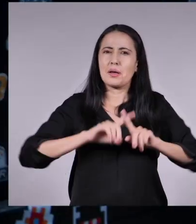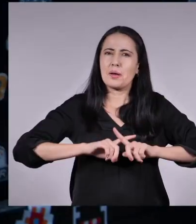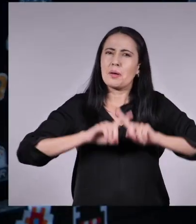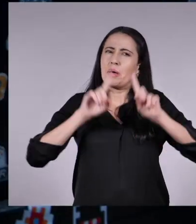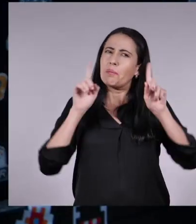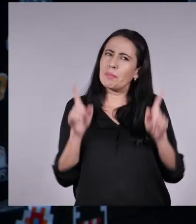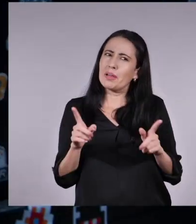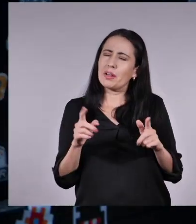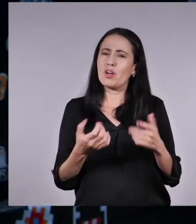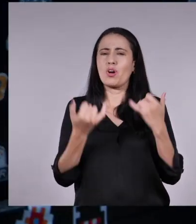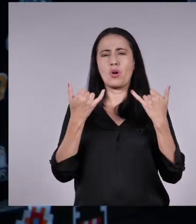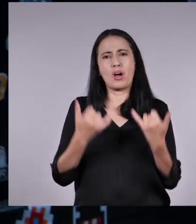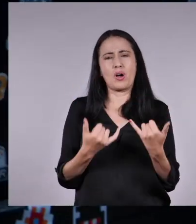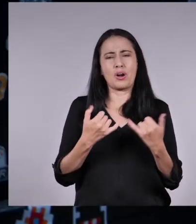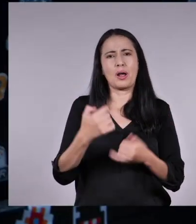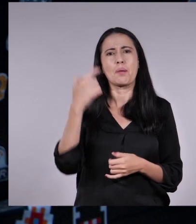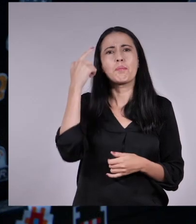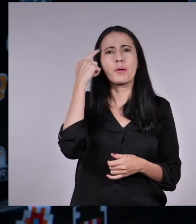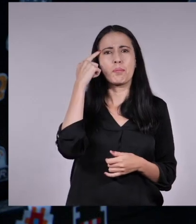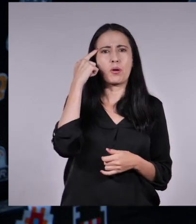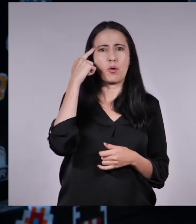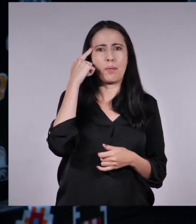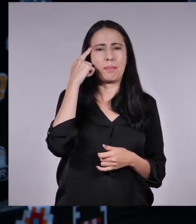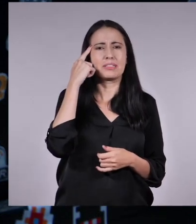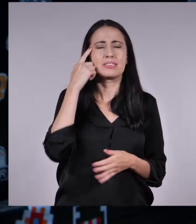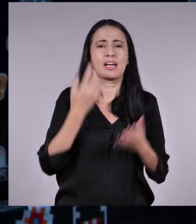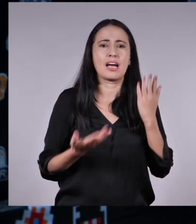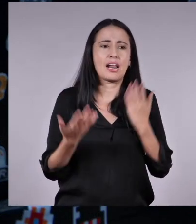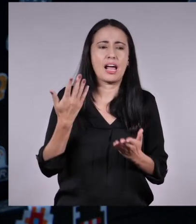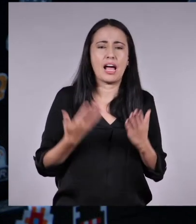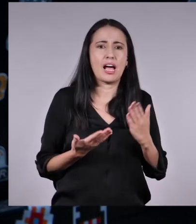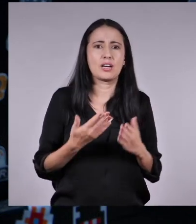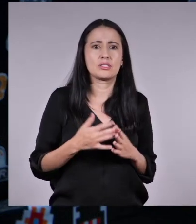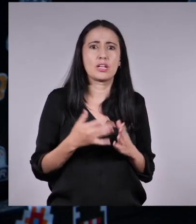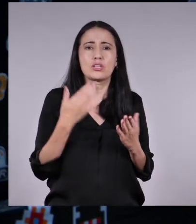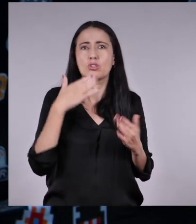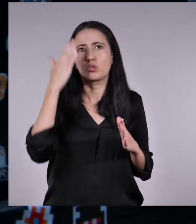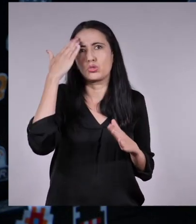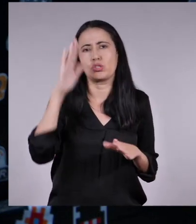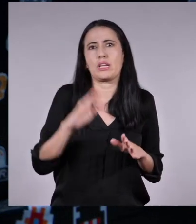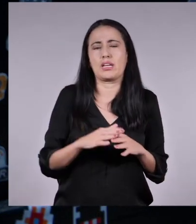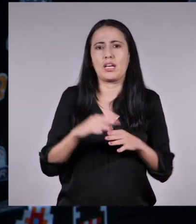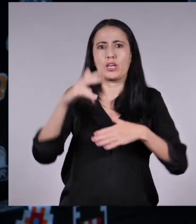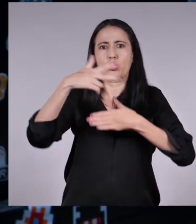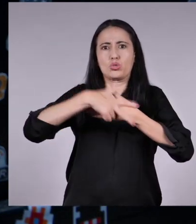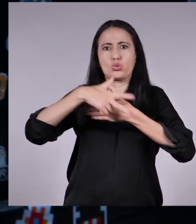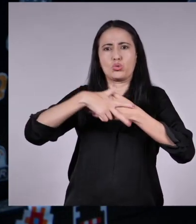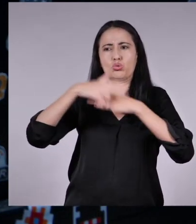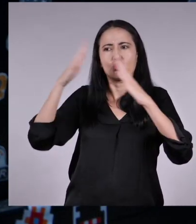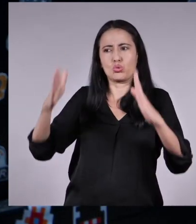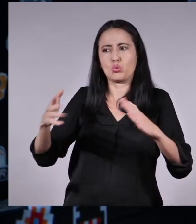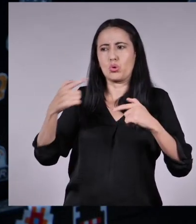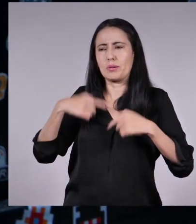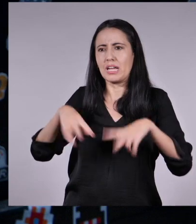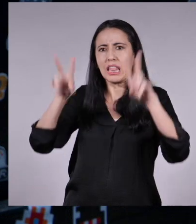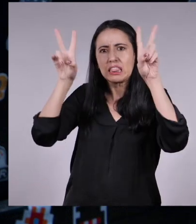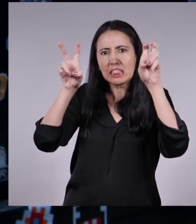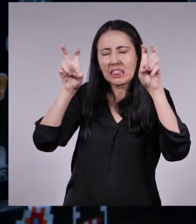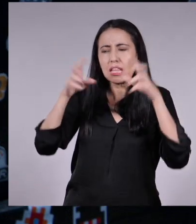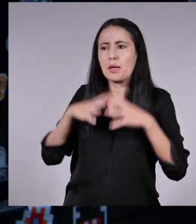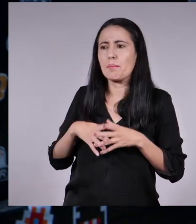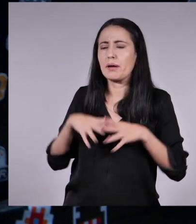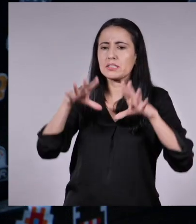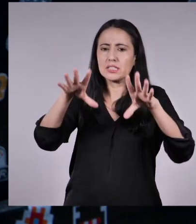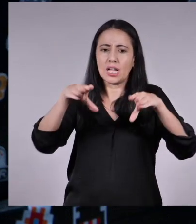Pero, ahora que me pongo a pensar, no conozco a muchos youtubers dedicados a causas sociales o ambientales. Si tienen